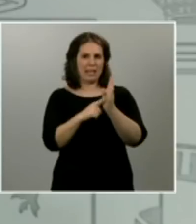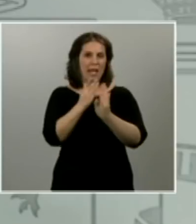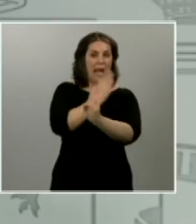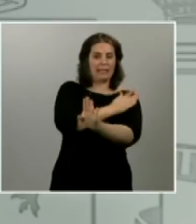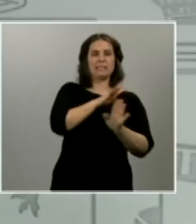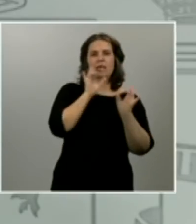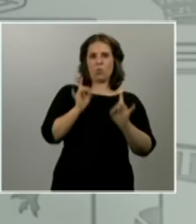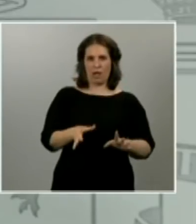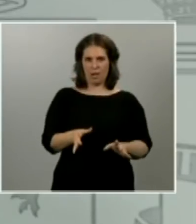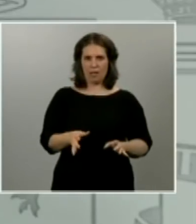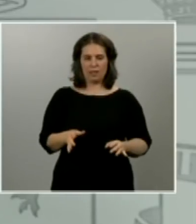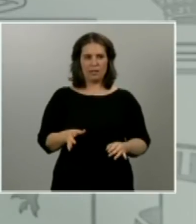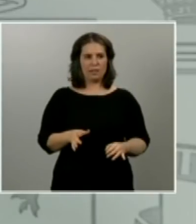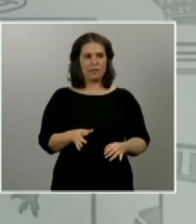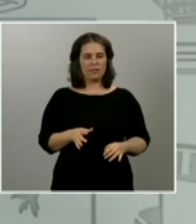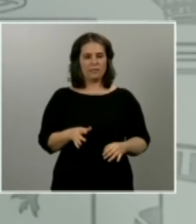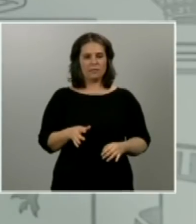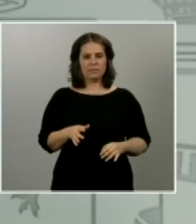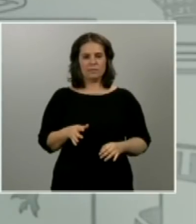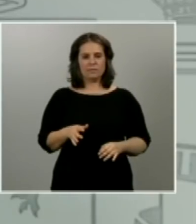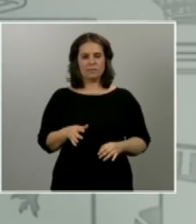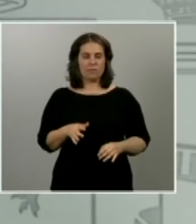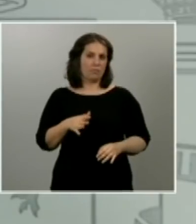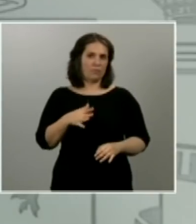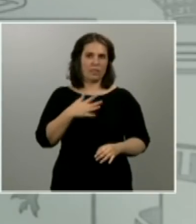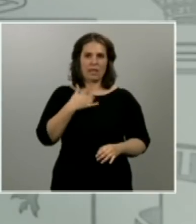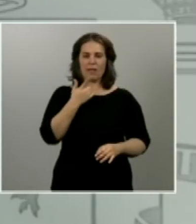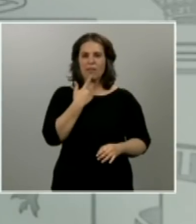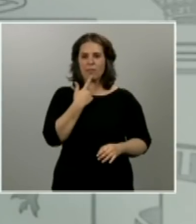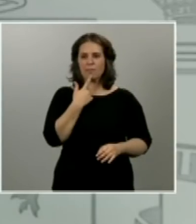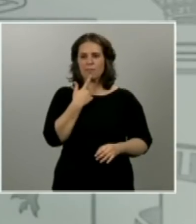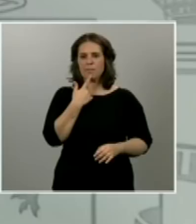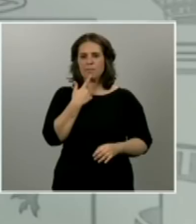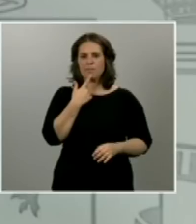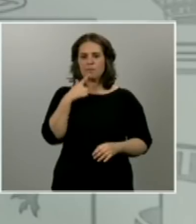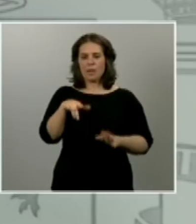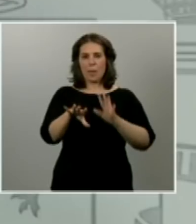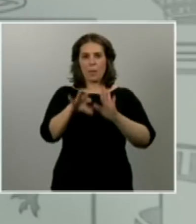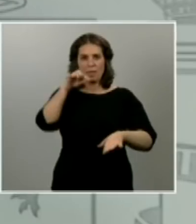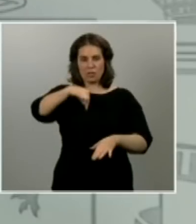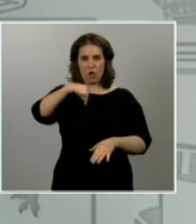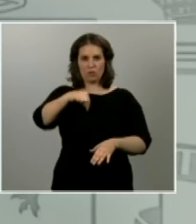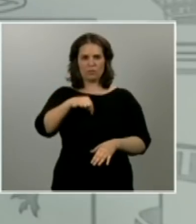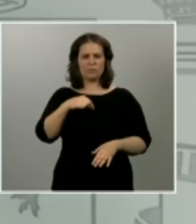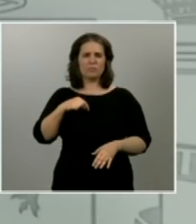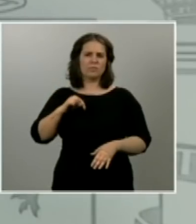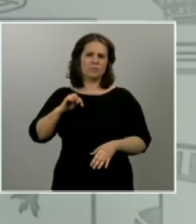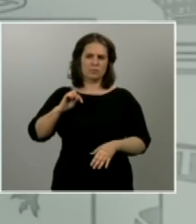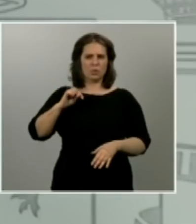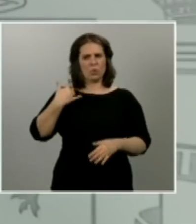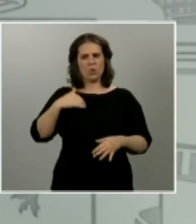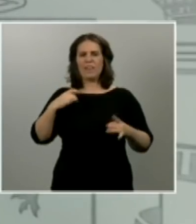tanto creo que el planteamiento que hace el gobierno es de haber tomado esta decisión que era crítica precisamente para